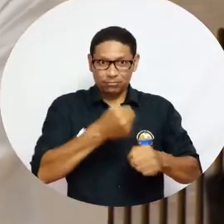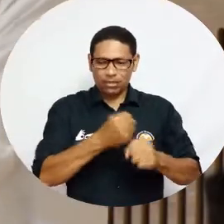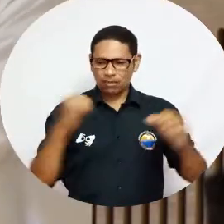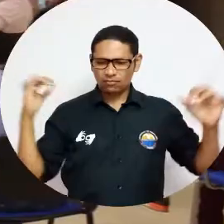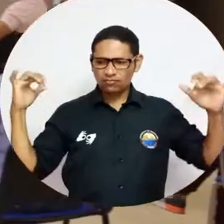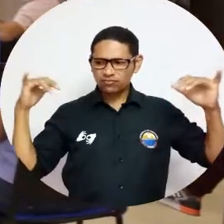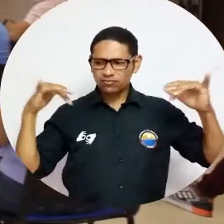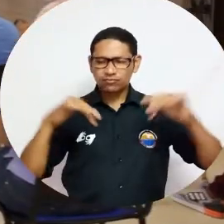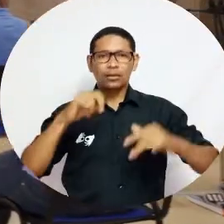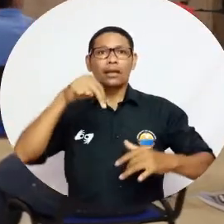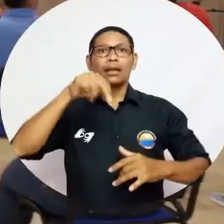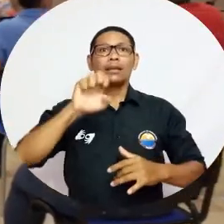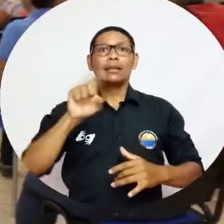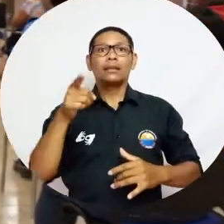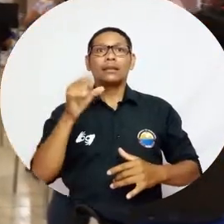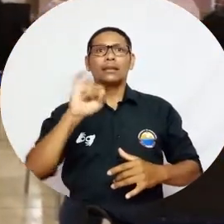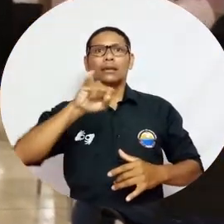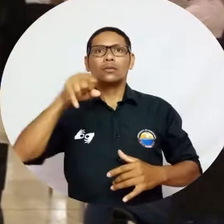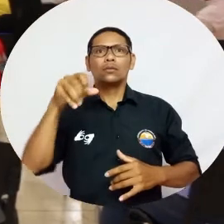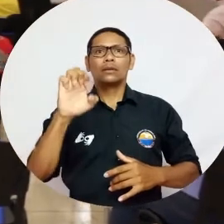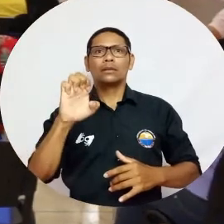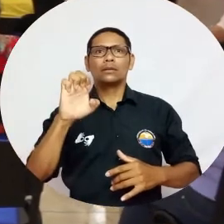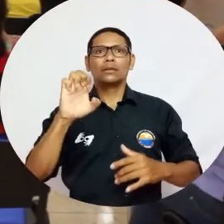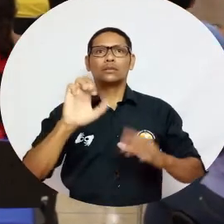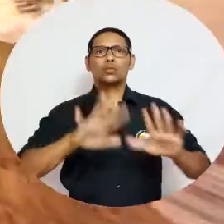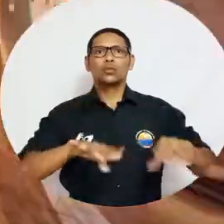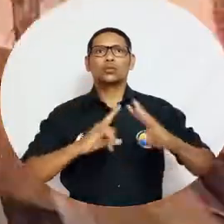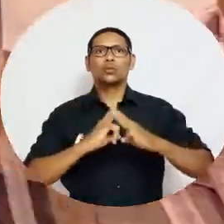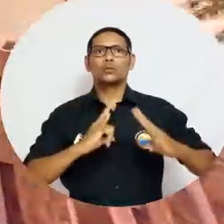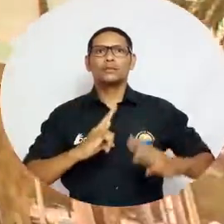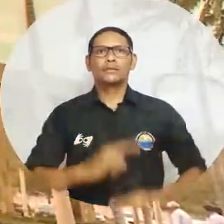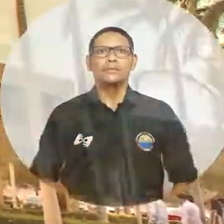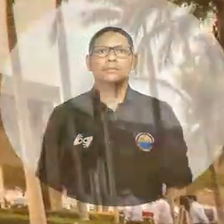empleados se reunieron en el Auditorio Neguange de la Alma Mater.